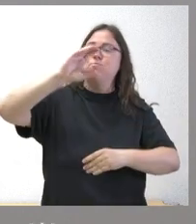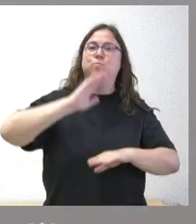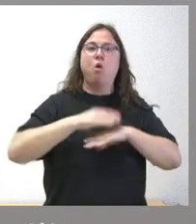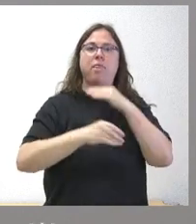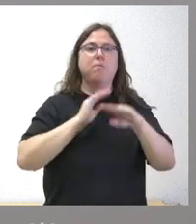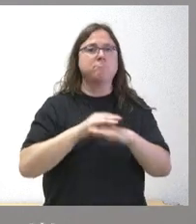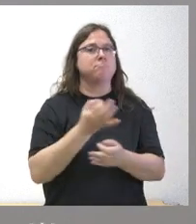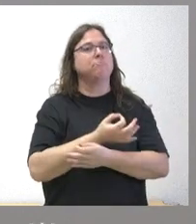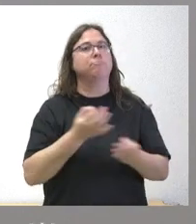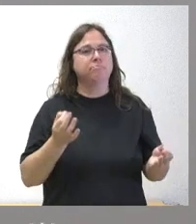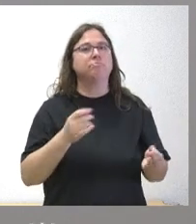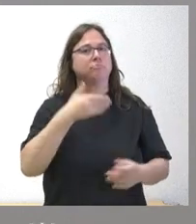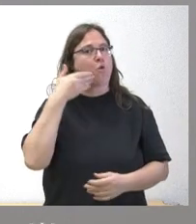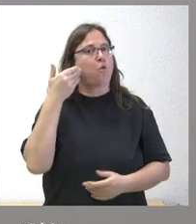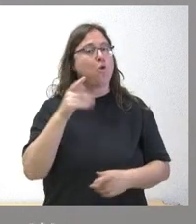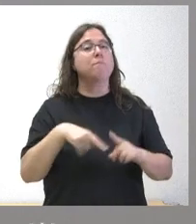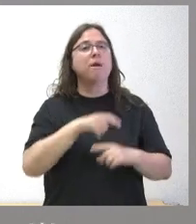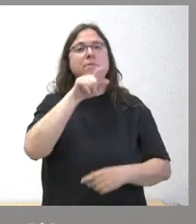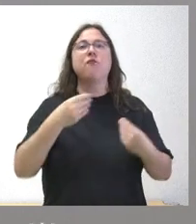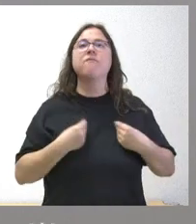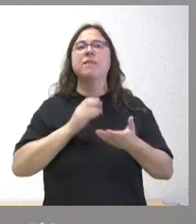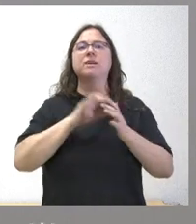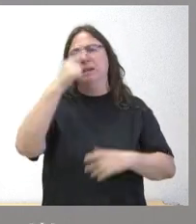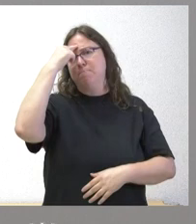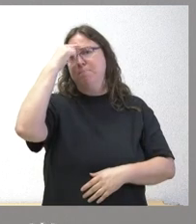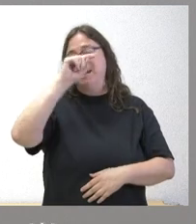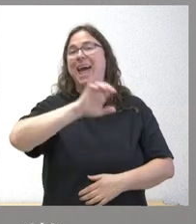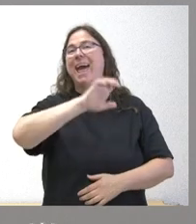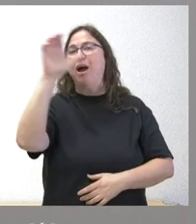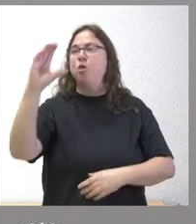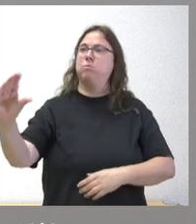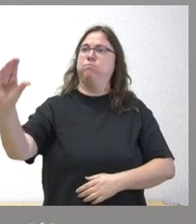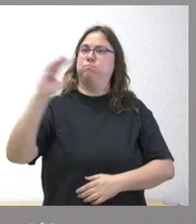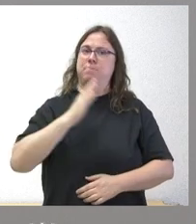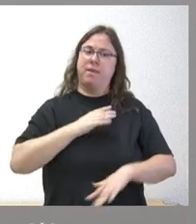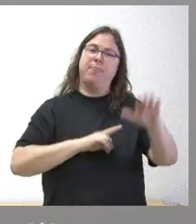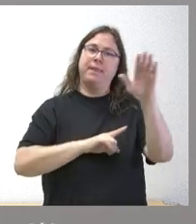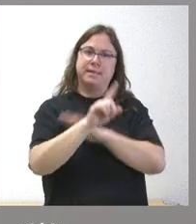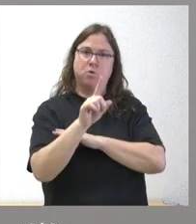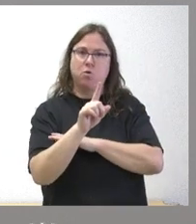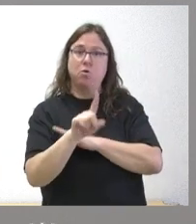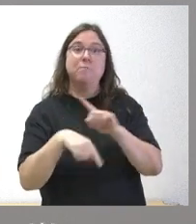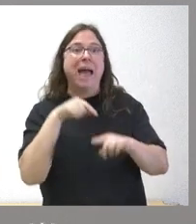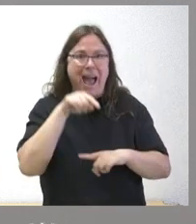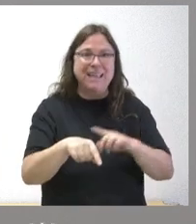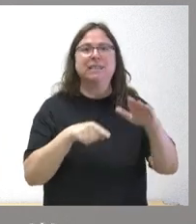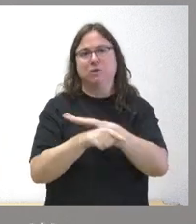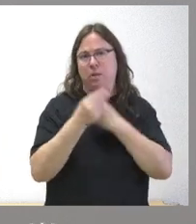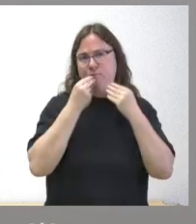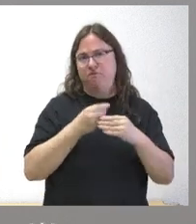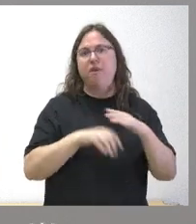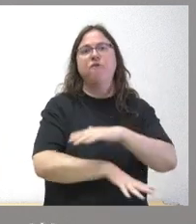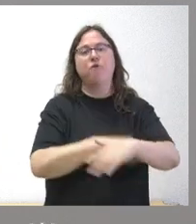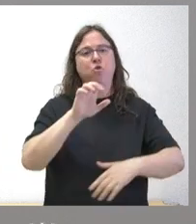de la adecuada ejecución y también de que los estudiantes de Castellón sepan que Europa contribuye a nuestro desarrollo y que aquí gestionamos bien estos fondos